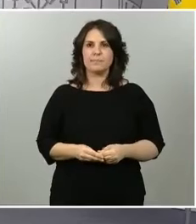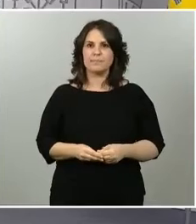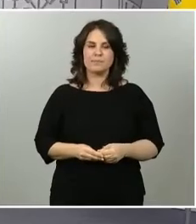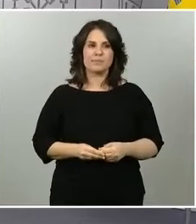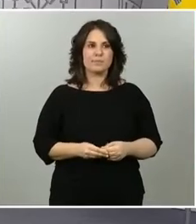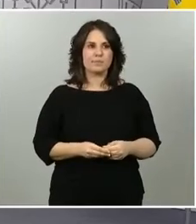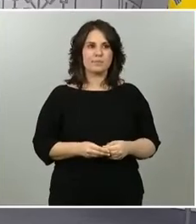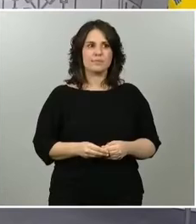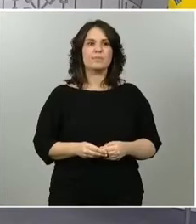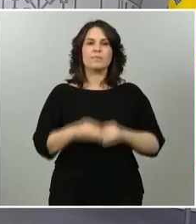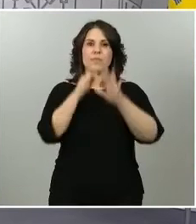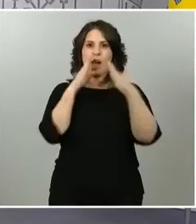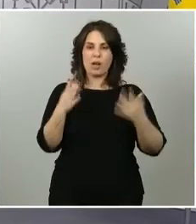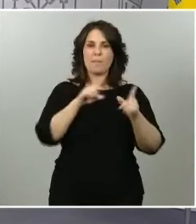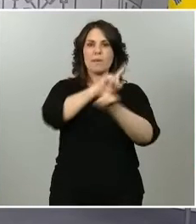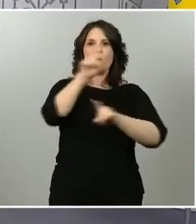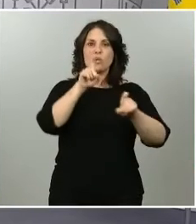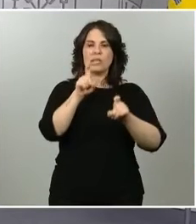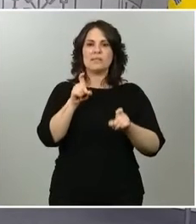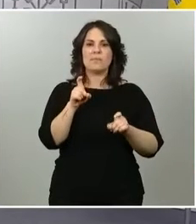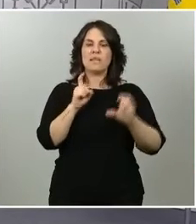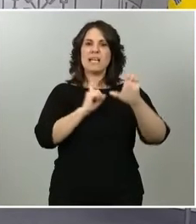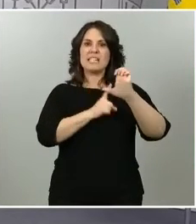Vamos ahora a las preguntas de Canal Extremadura Televisión.